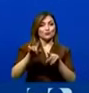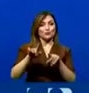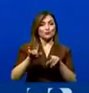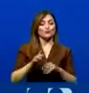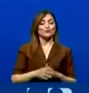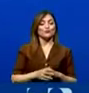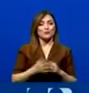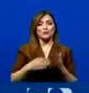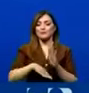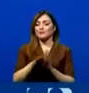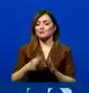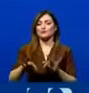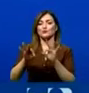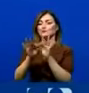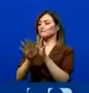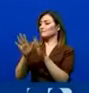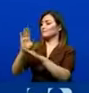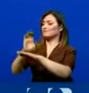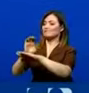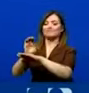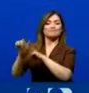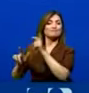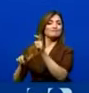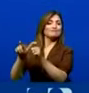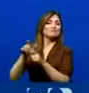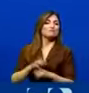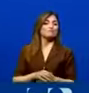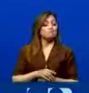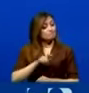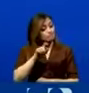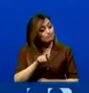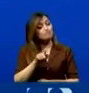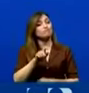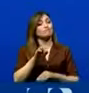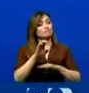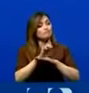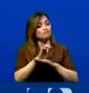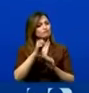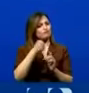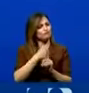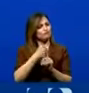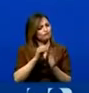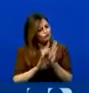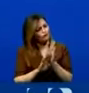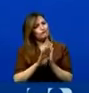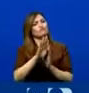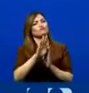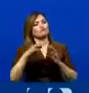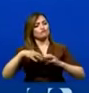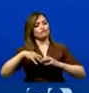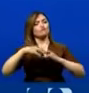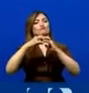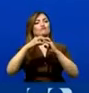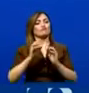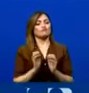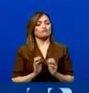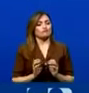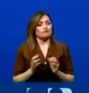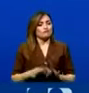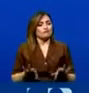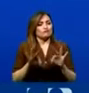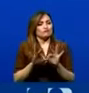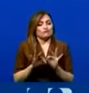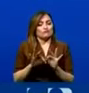conveniente para el bien común, que es necesaria para que el país pueda salir adelante, que es indispensable para darle trabajo a los